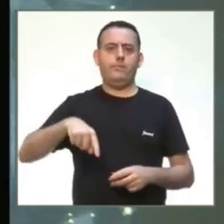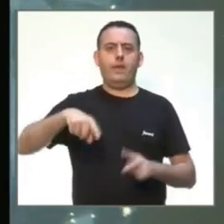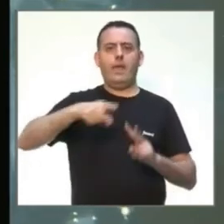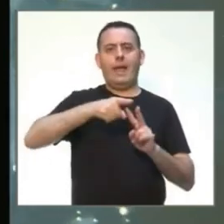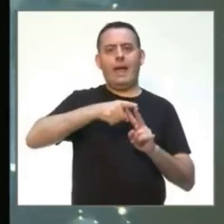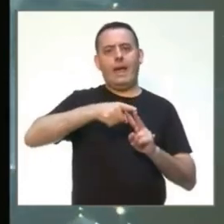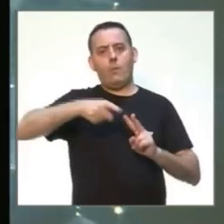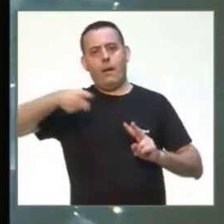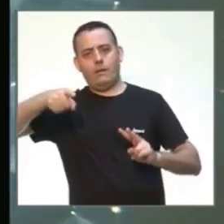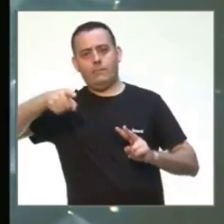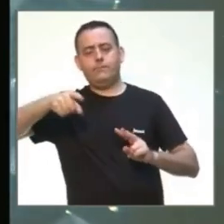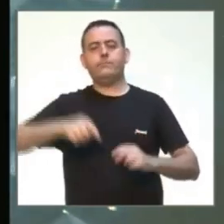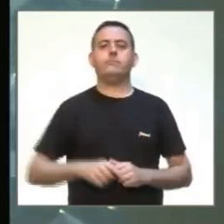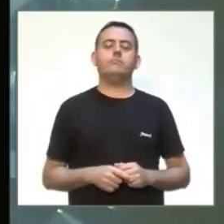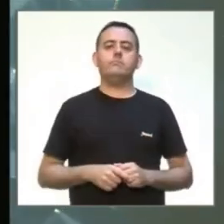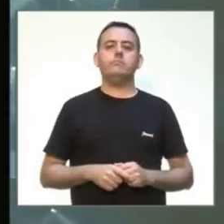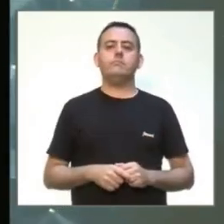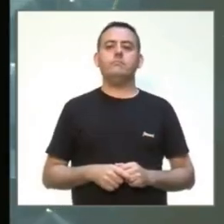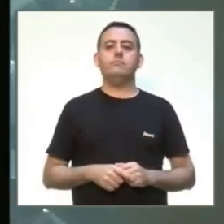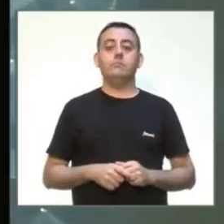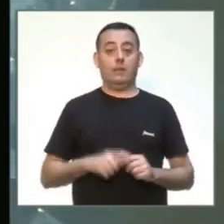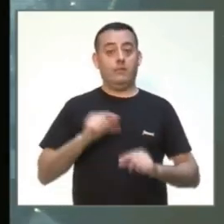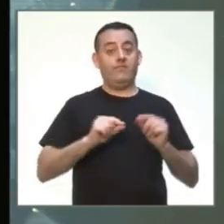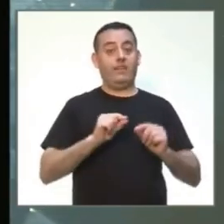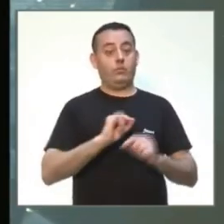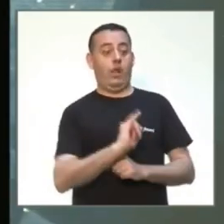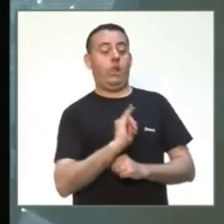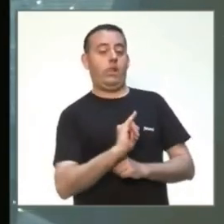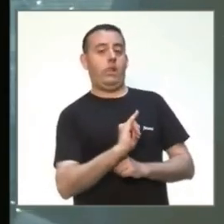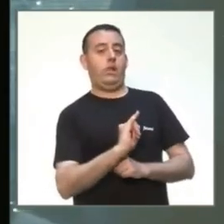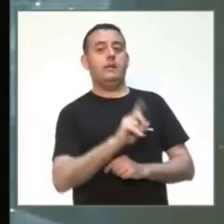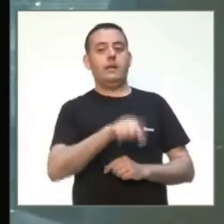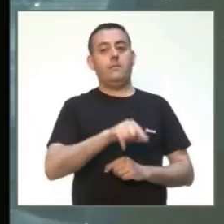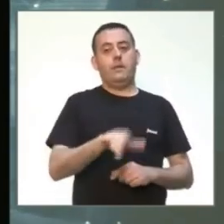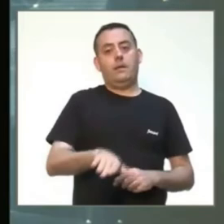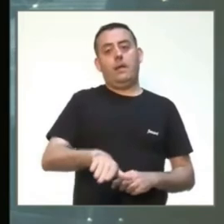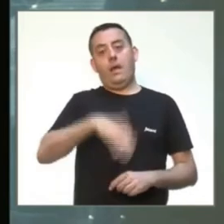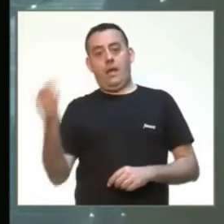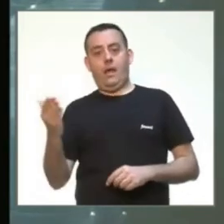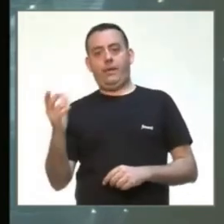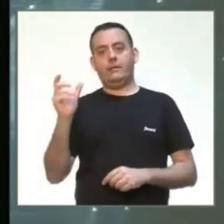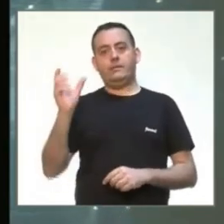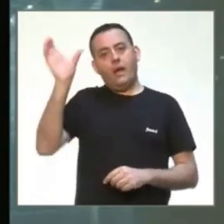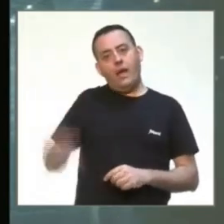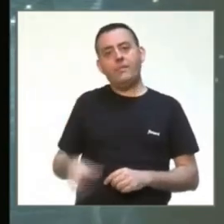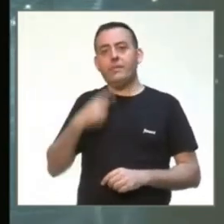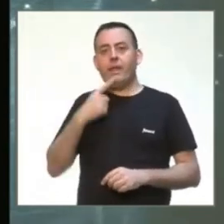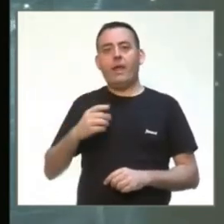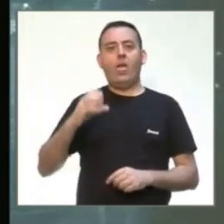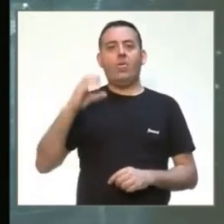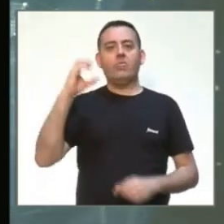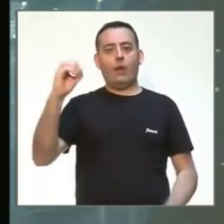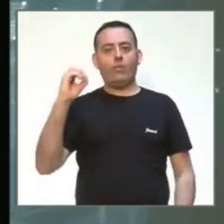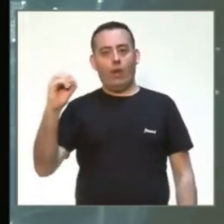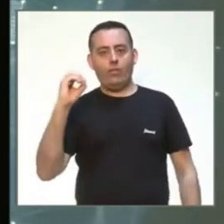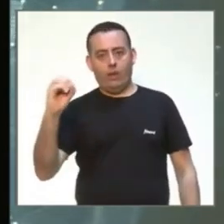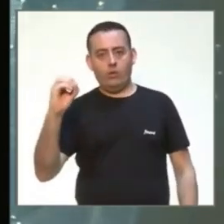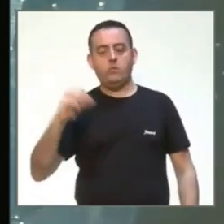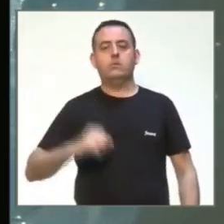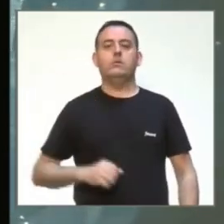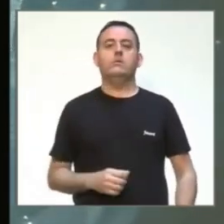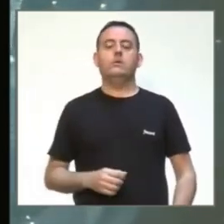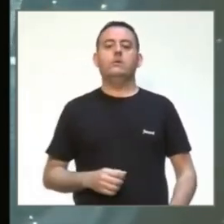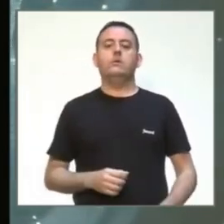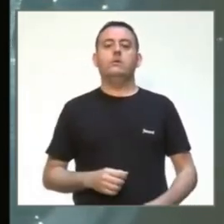lo cual nos detecta qué hay. Y luego hay unos muestreos que se ve a la derecha, que tenemos 0, 0, 0, abajo. Luego ahí tenemos